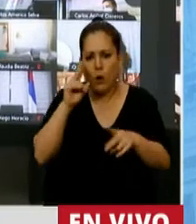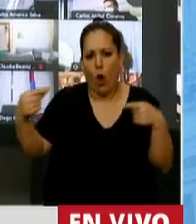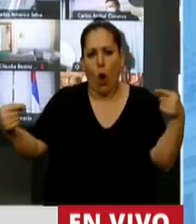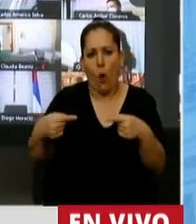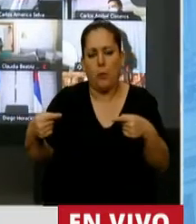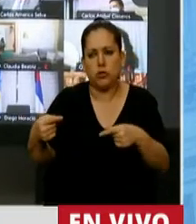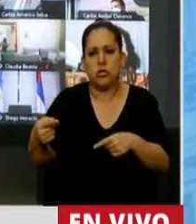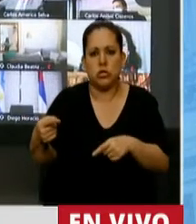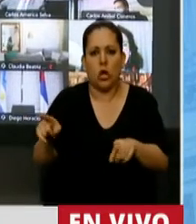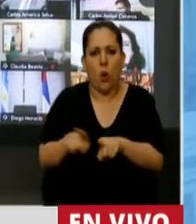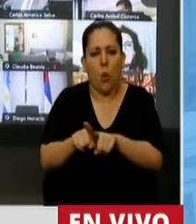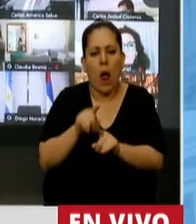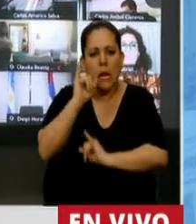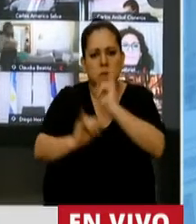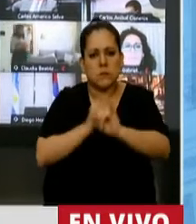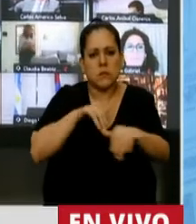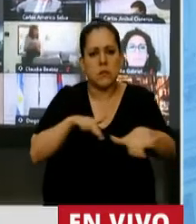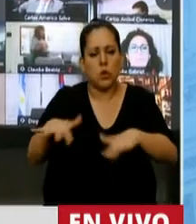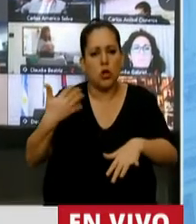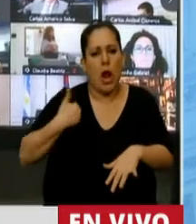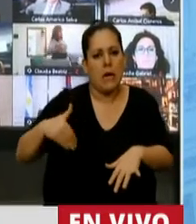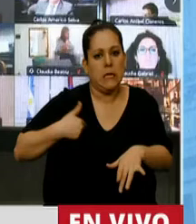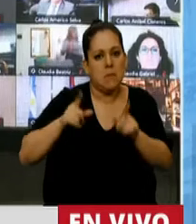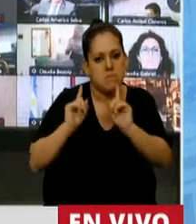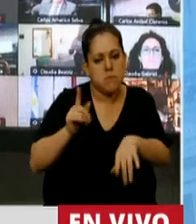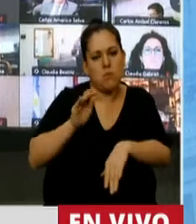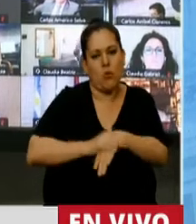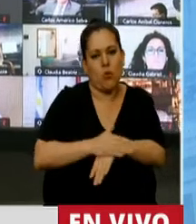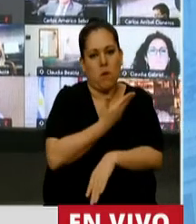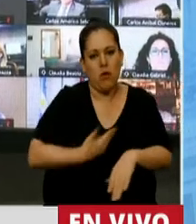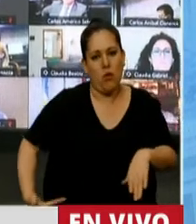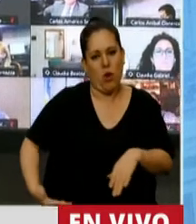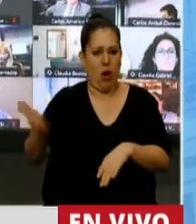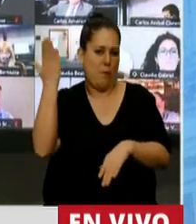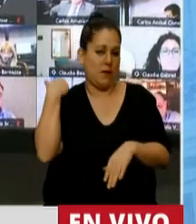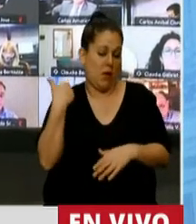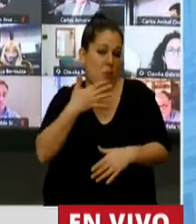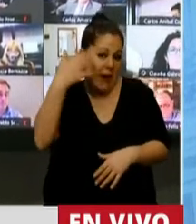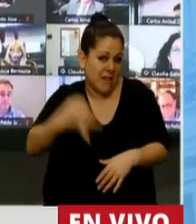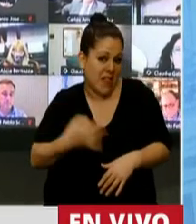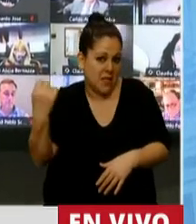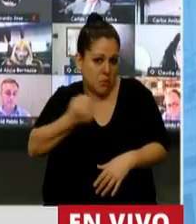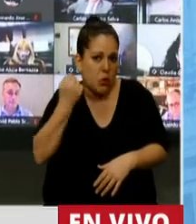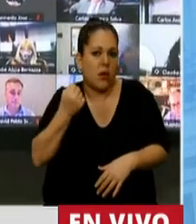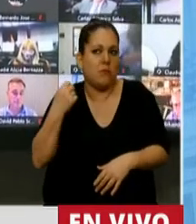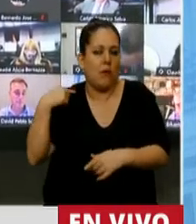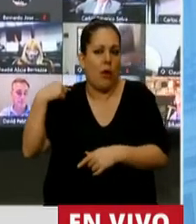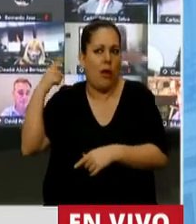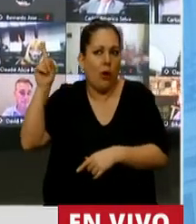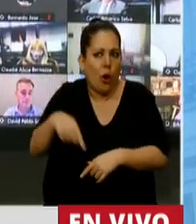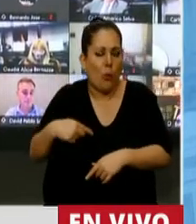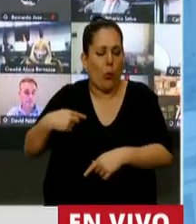argumentos que describen la situación argentina que dejó el anterior gobierno. Y no creo que deban molestar, porque es importante recalcar de dónde venimos,